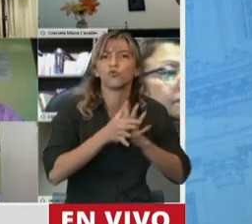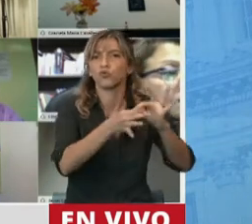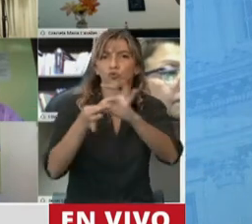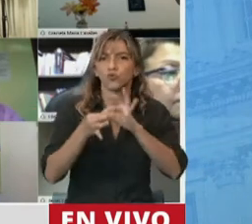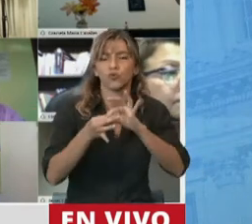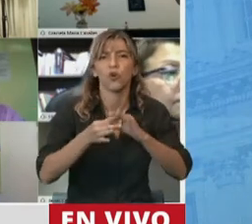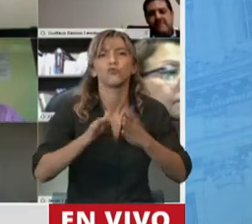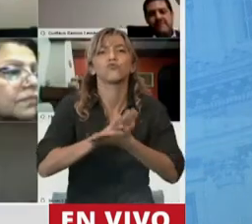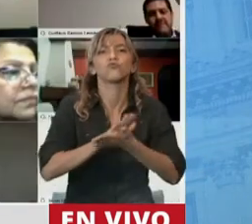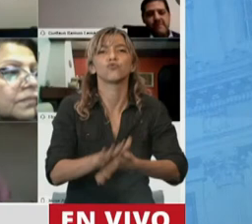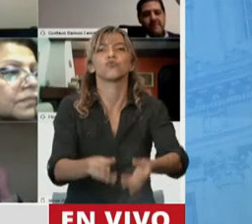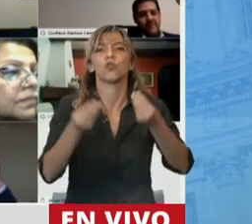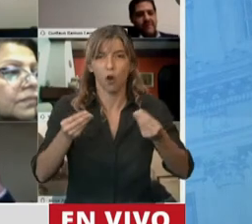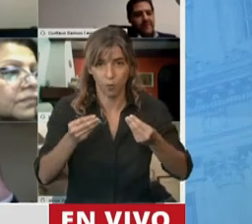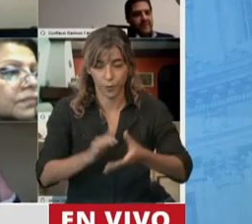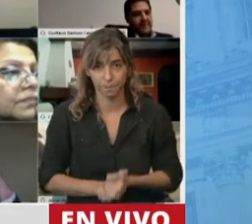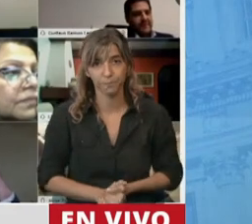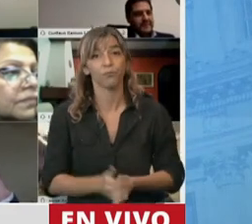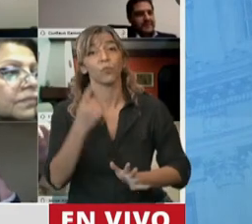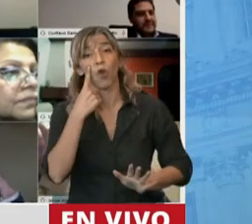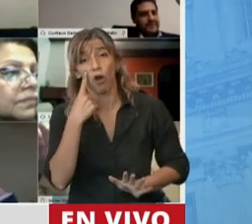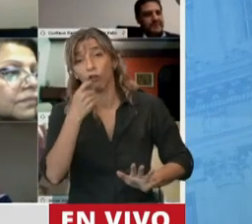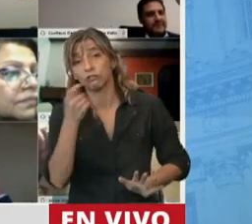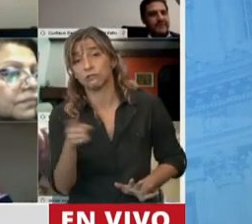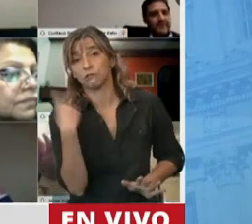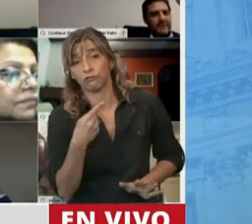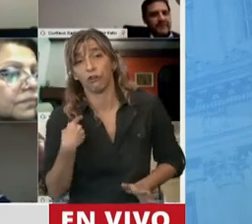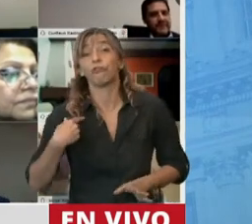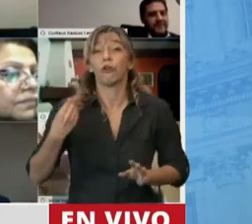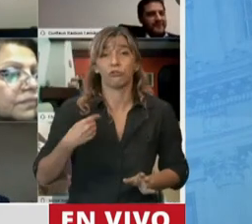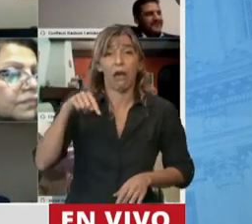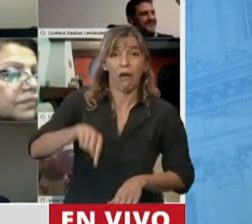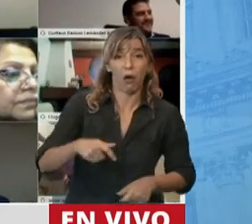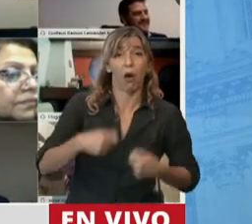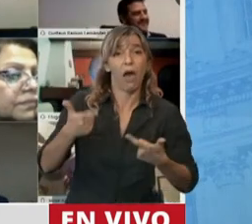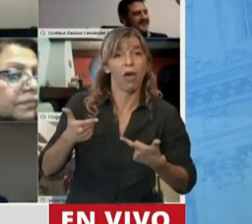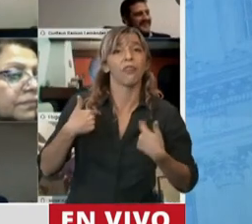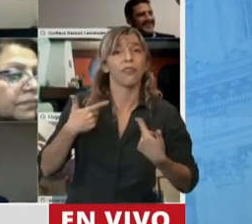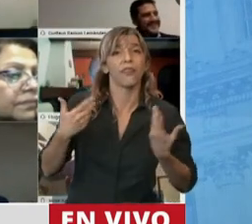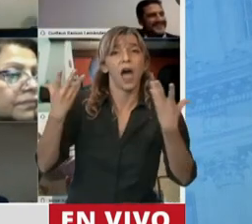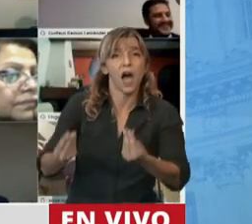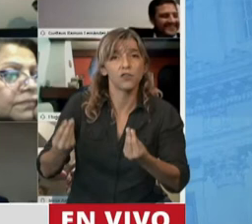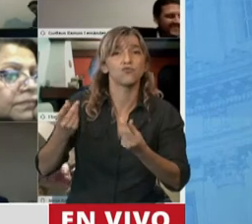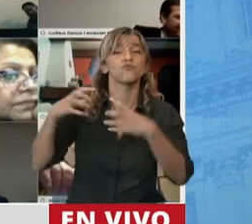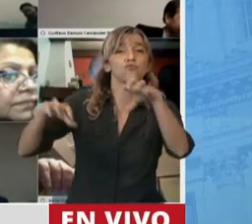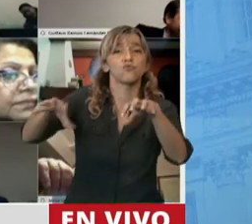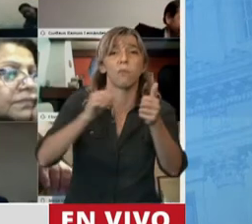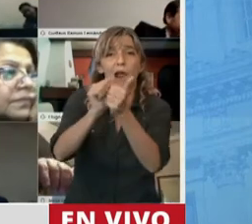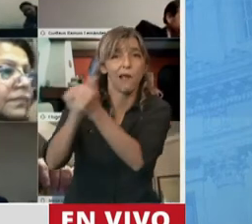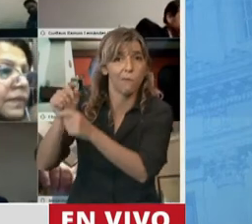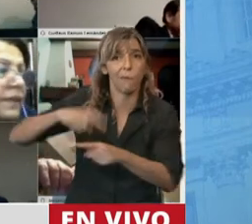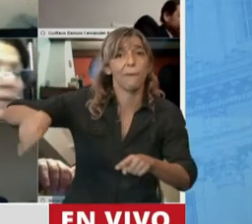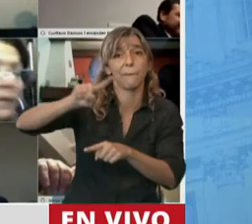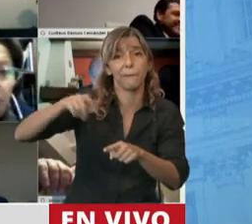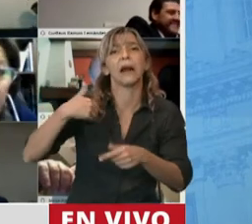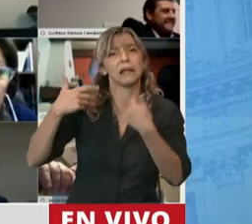Ahora bien, si la idea es promover empresas, ayudarlas primero para después quedarse con ellas, incitir con expropiaciones